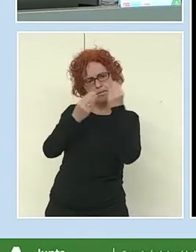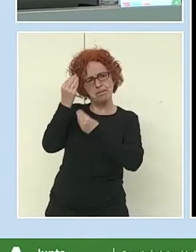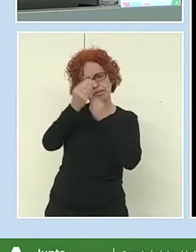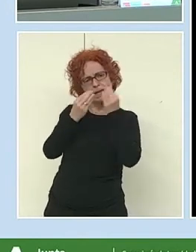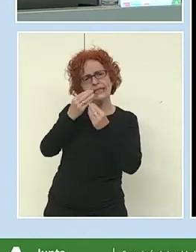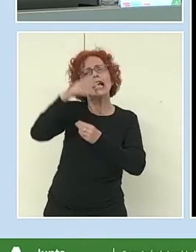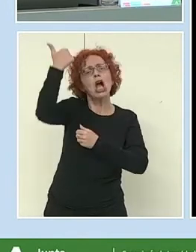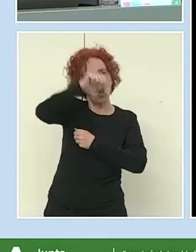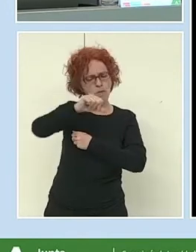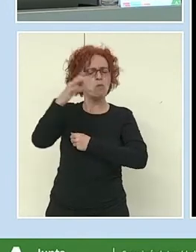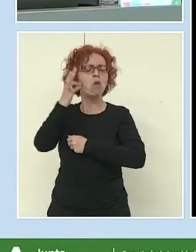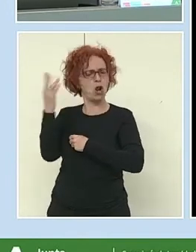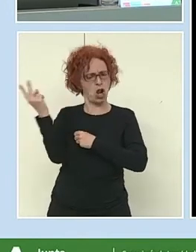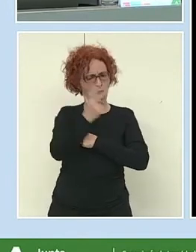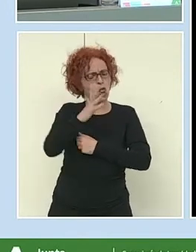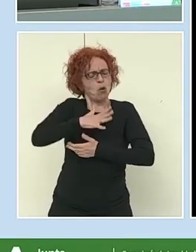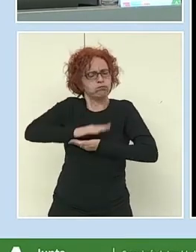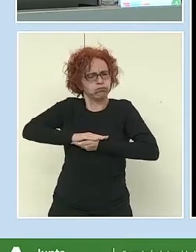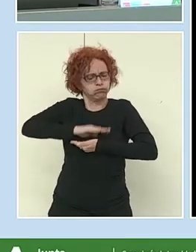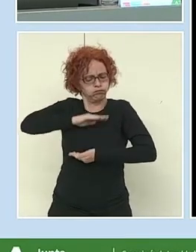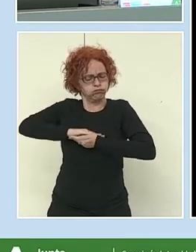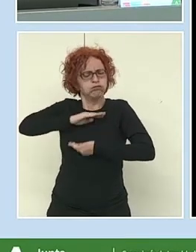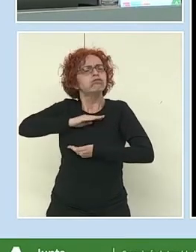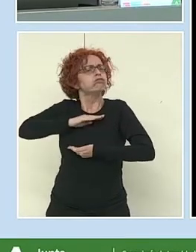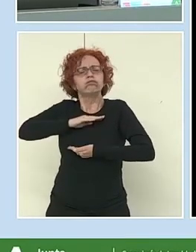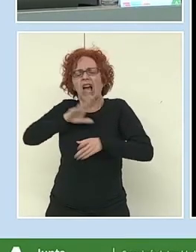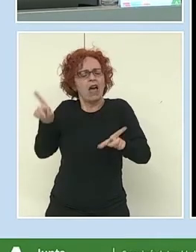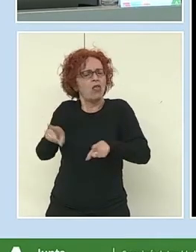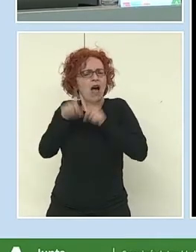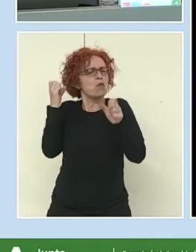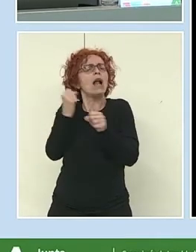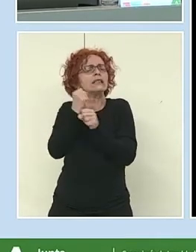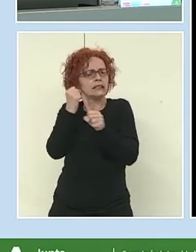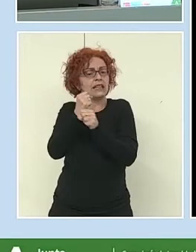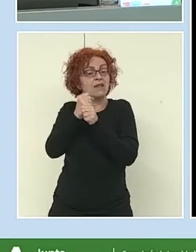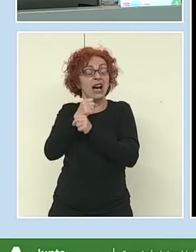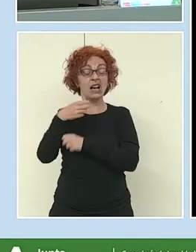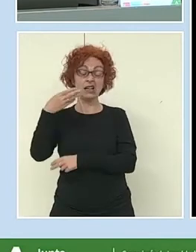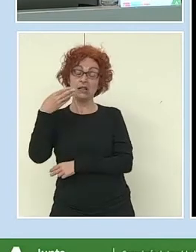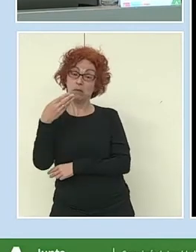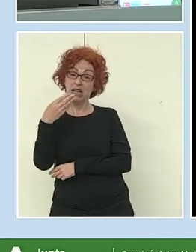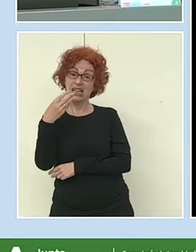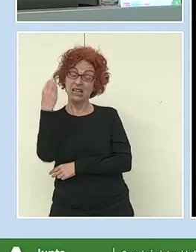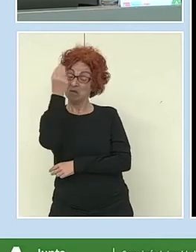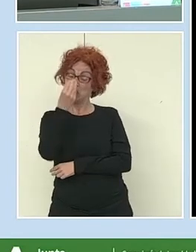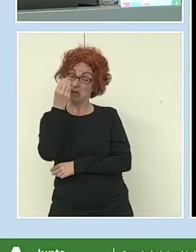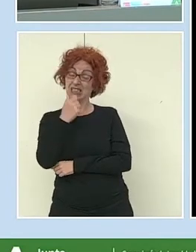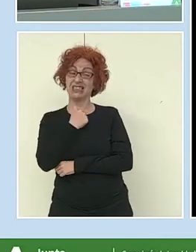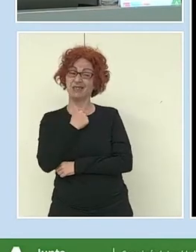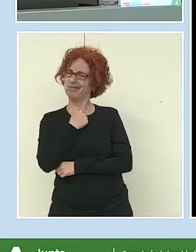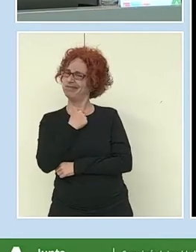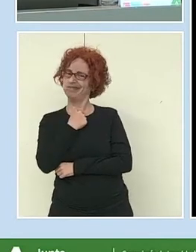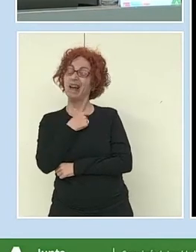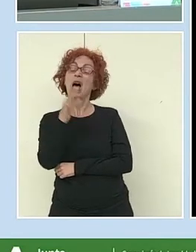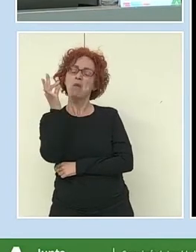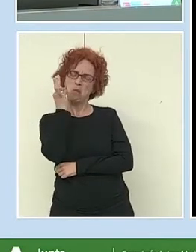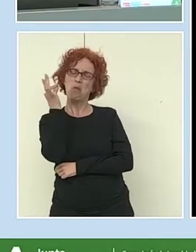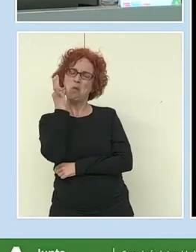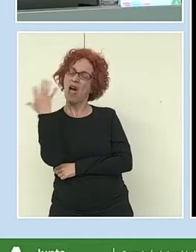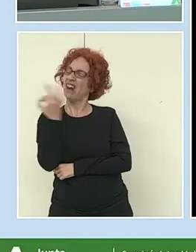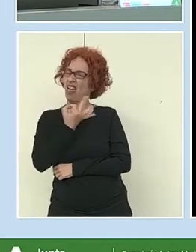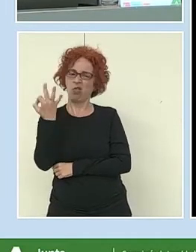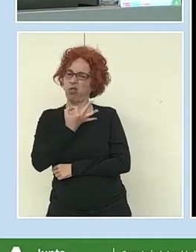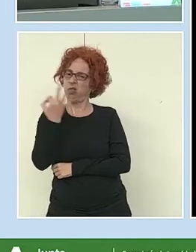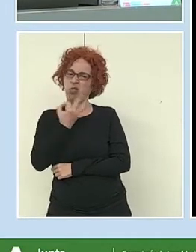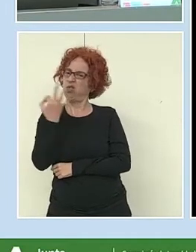mujeres pueden desempeñar cualquier profesión con la formación adecuada. Y B cree que las mujeres deben asumir profesiones